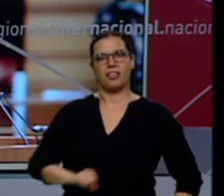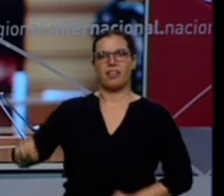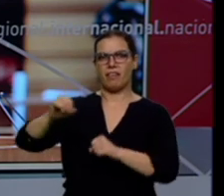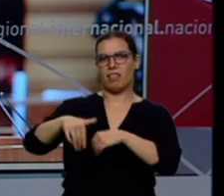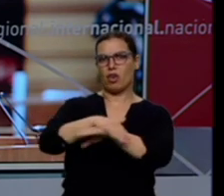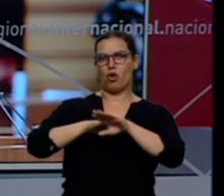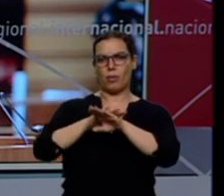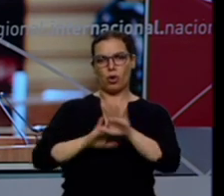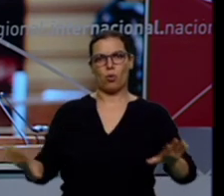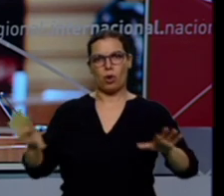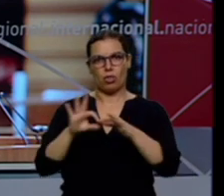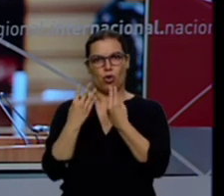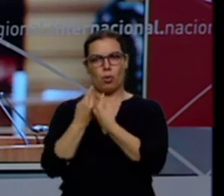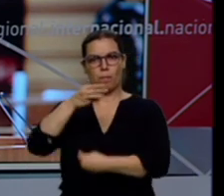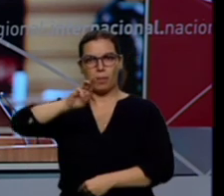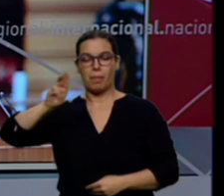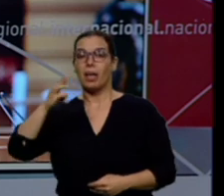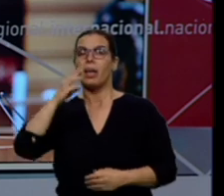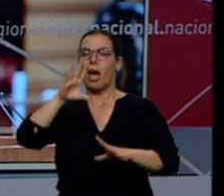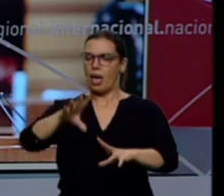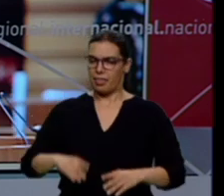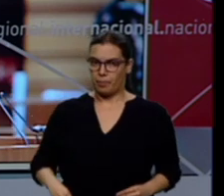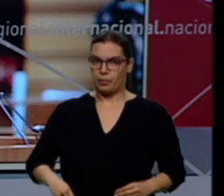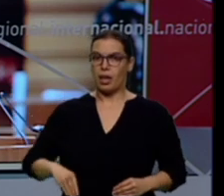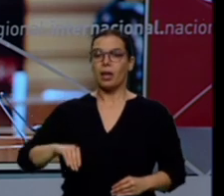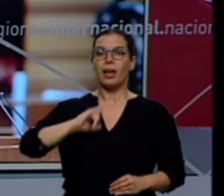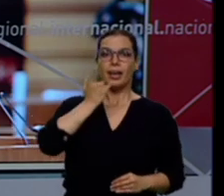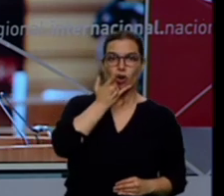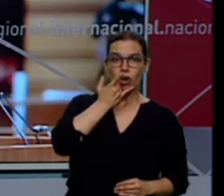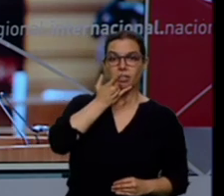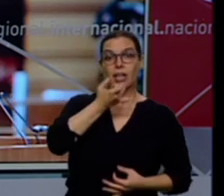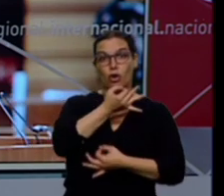asumido que tanto los aciertos como los errores serán responsabilidad de los dos.